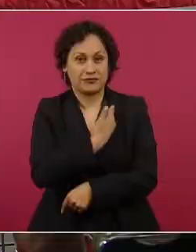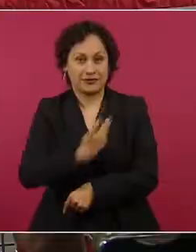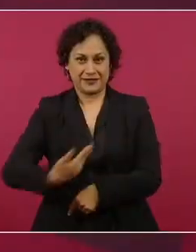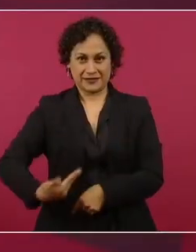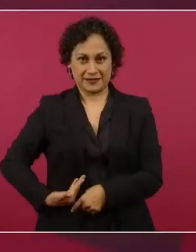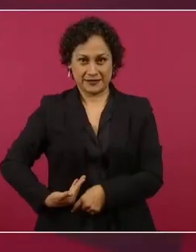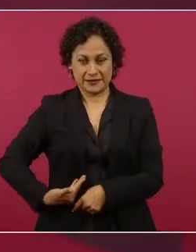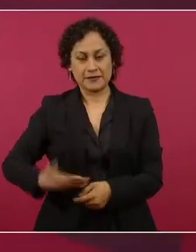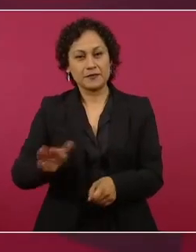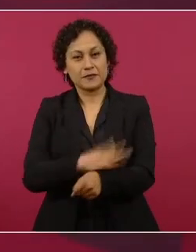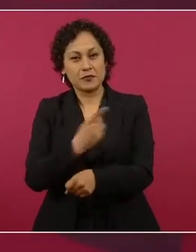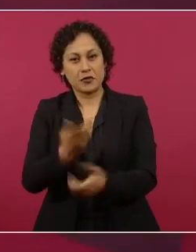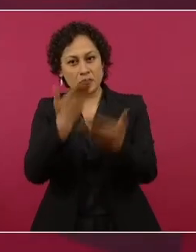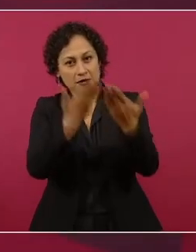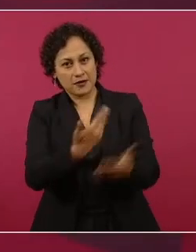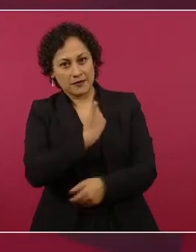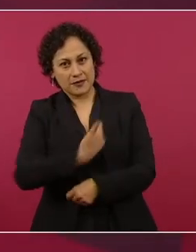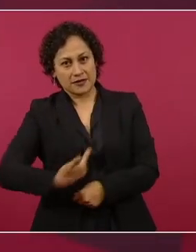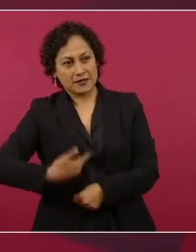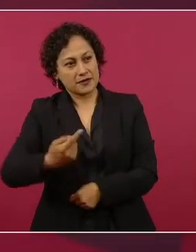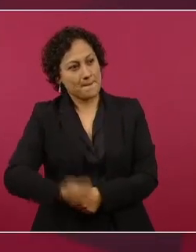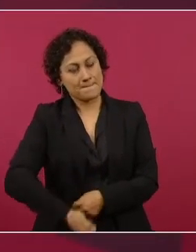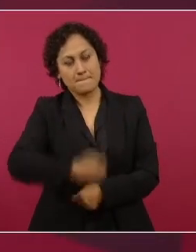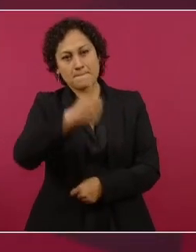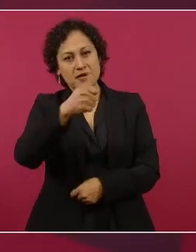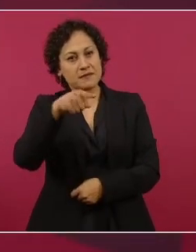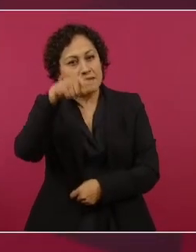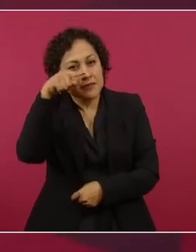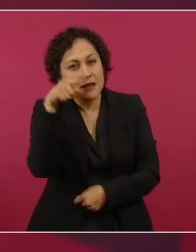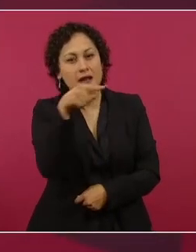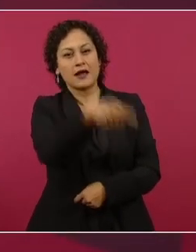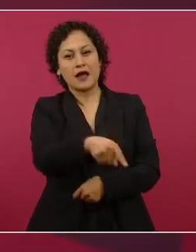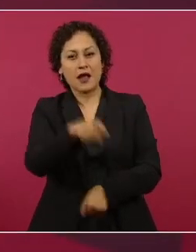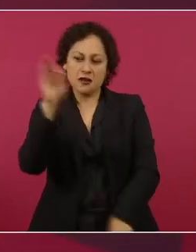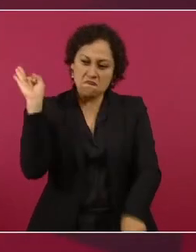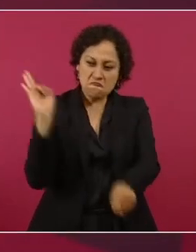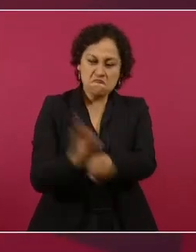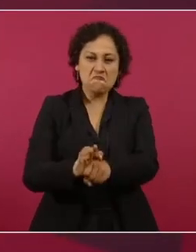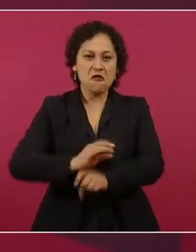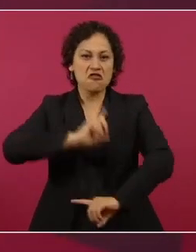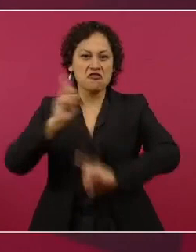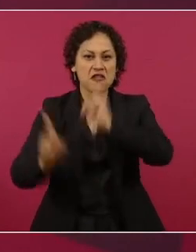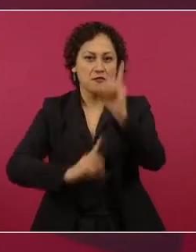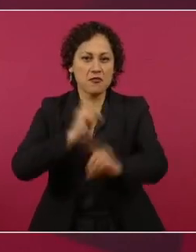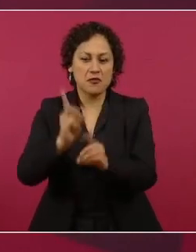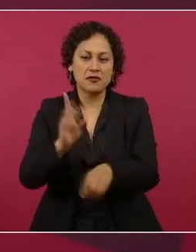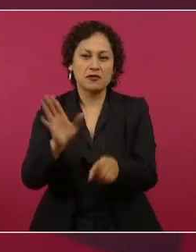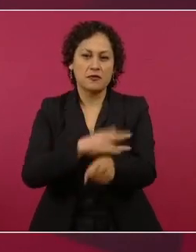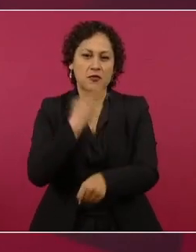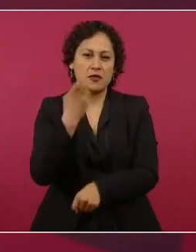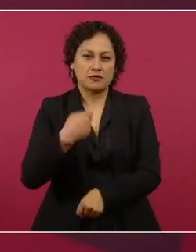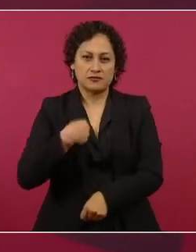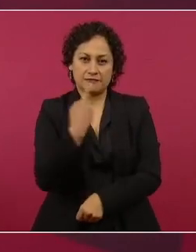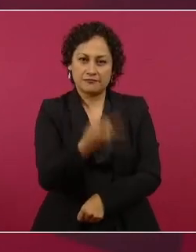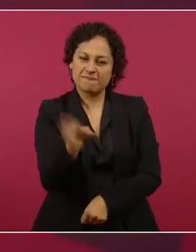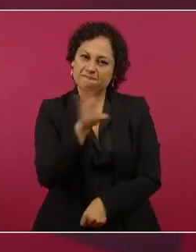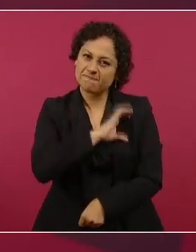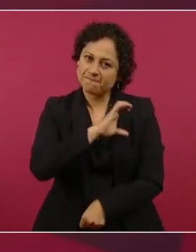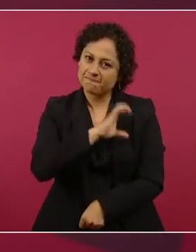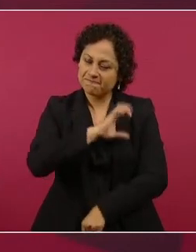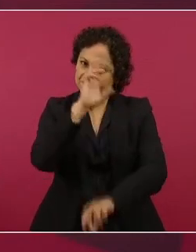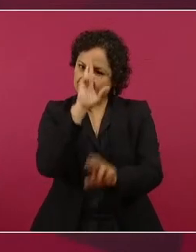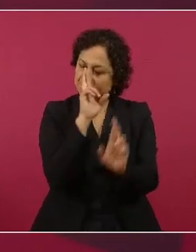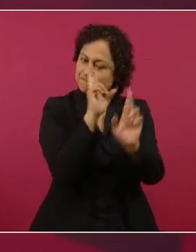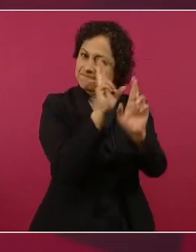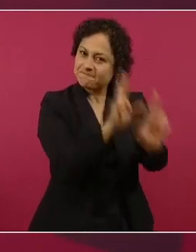lo aprecio, lo respeto y le agradezco mucho lo que hace por los deportistas. Les